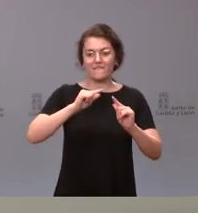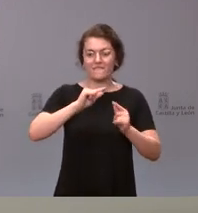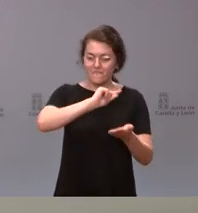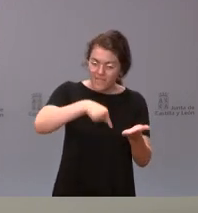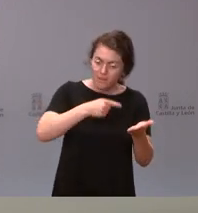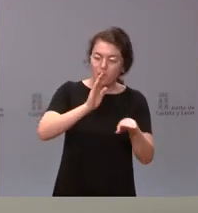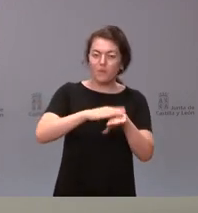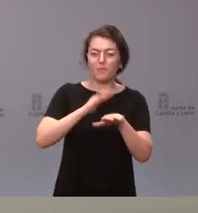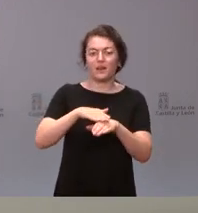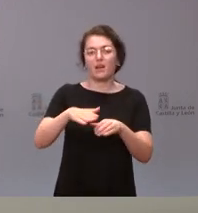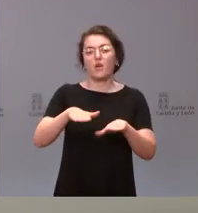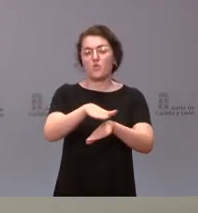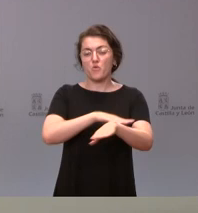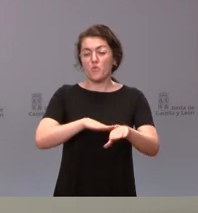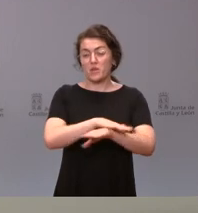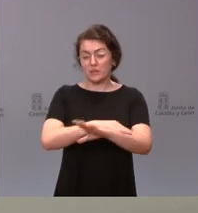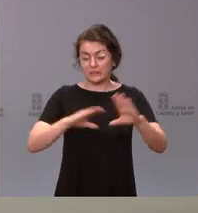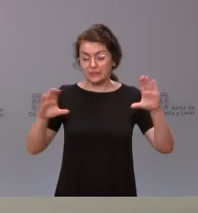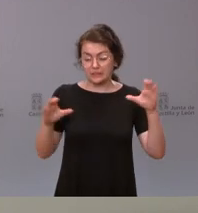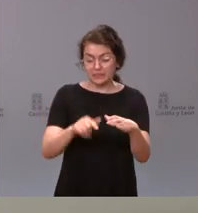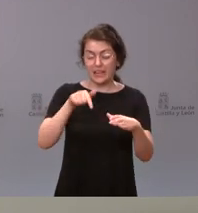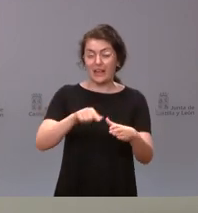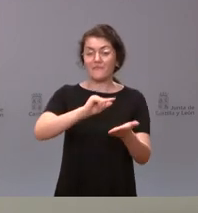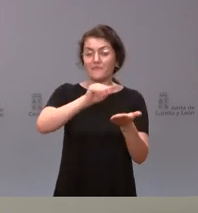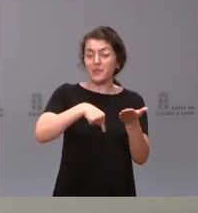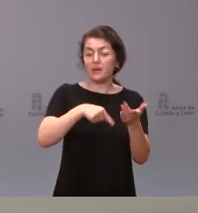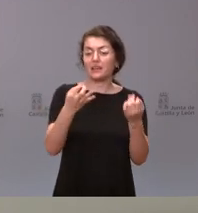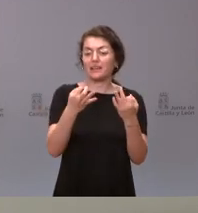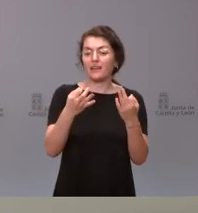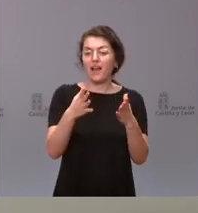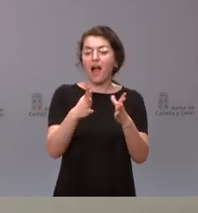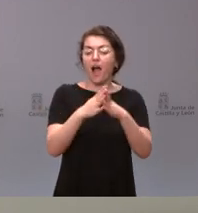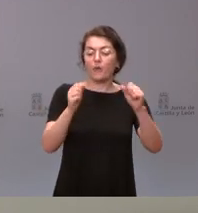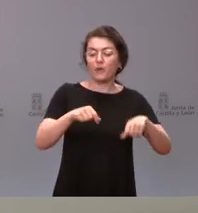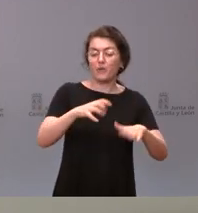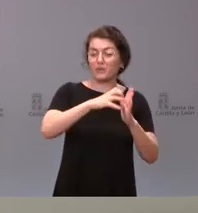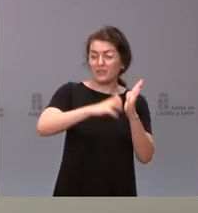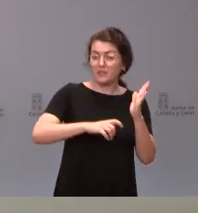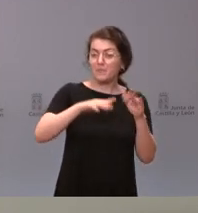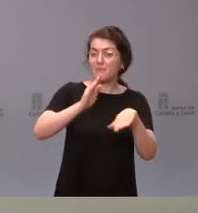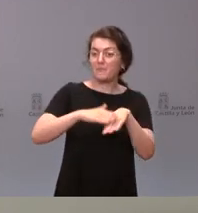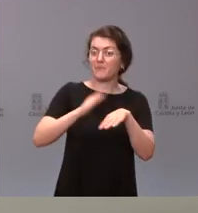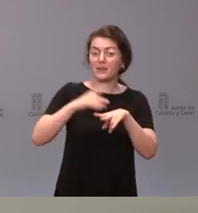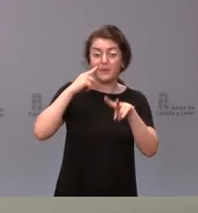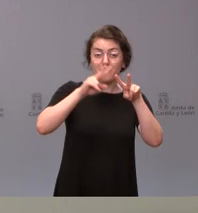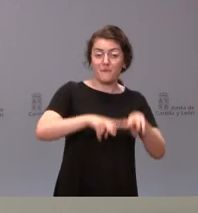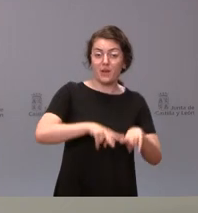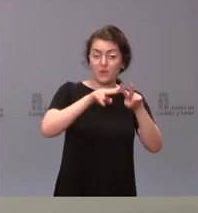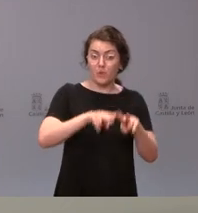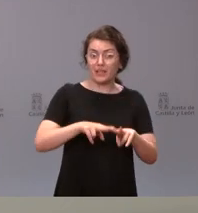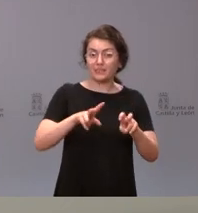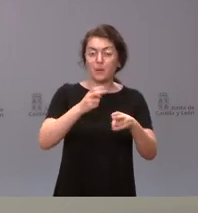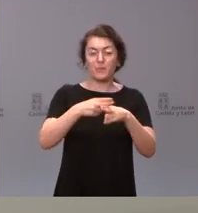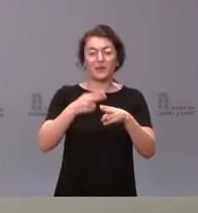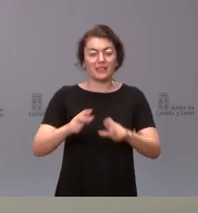constituir un Gobierno un acuerdo para evaluar las políticas de gasto público, mejorar las políticas de